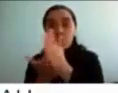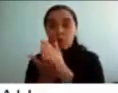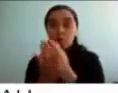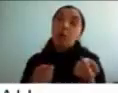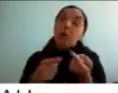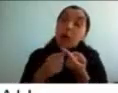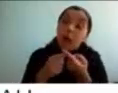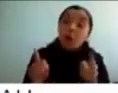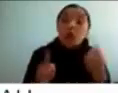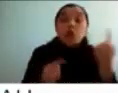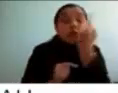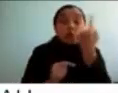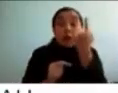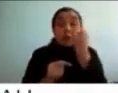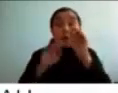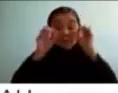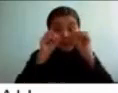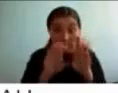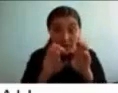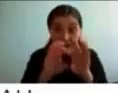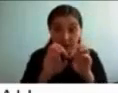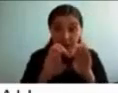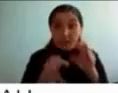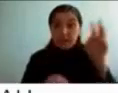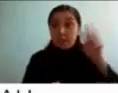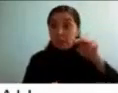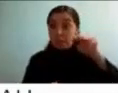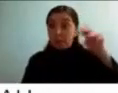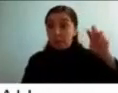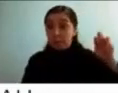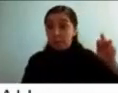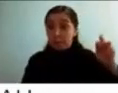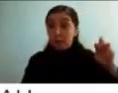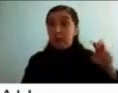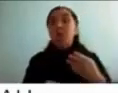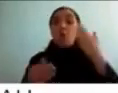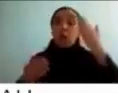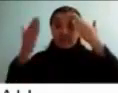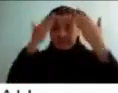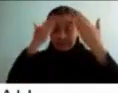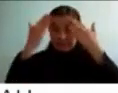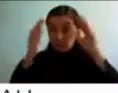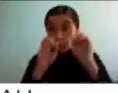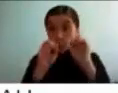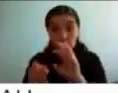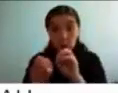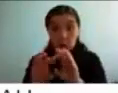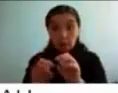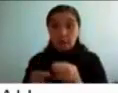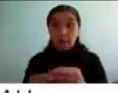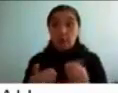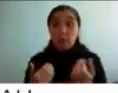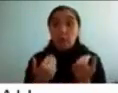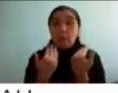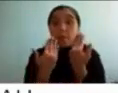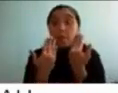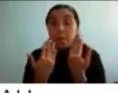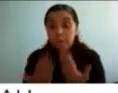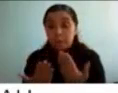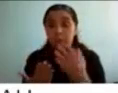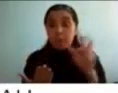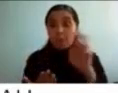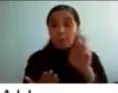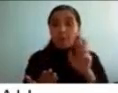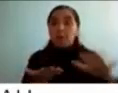y los programas psicoeducativos para padres consistirían en una parte de